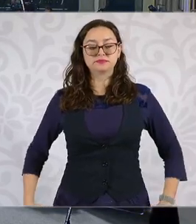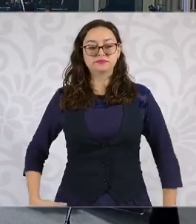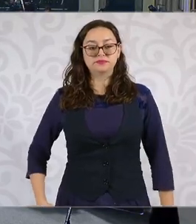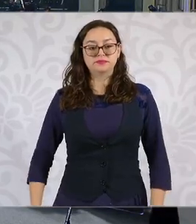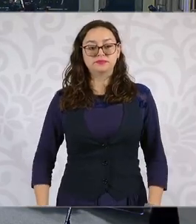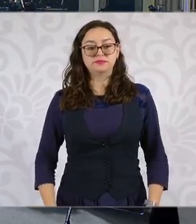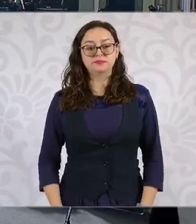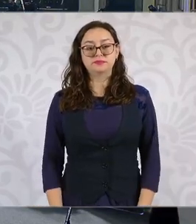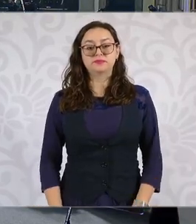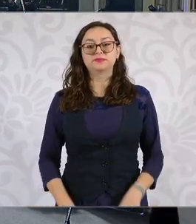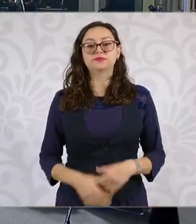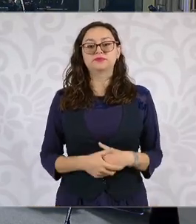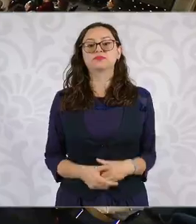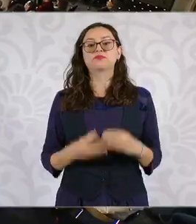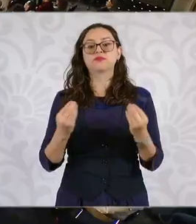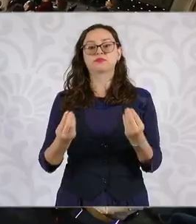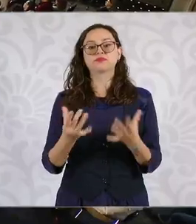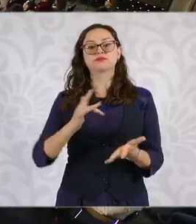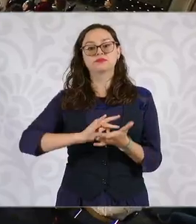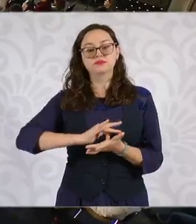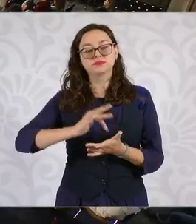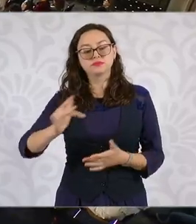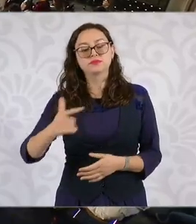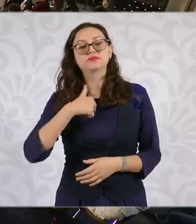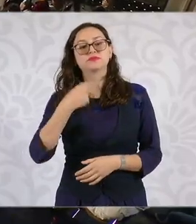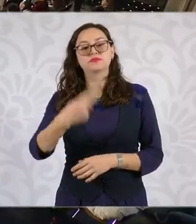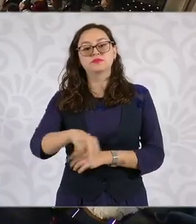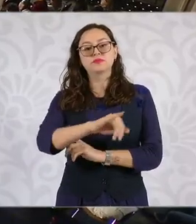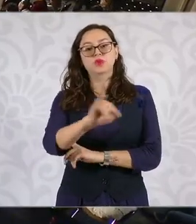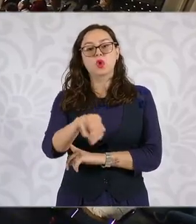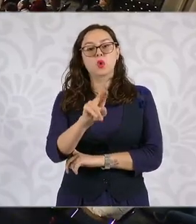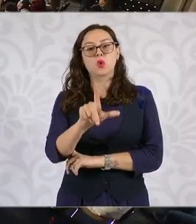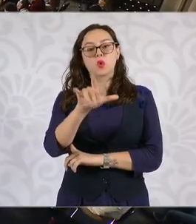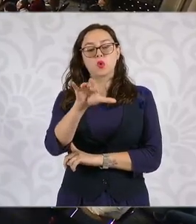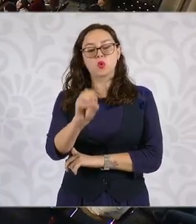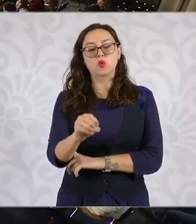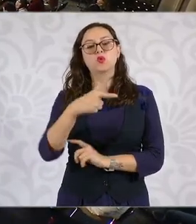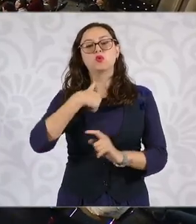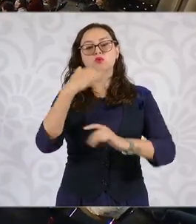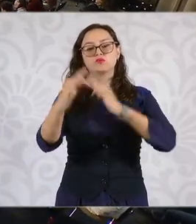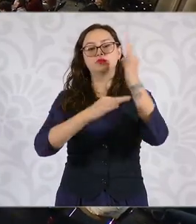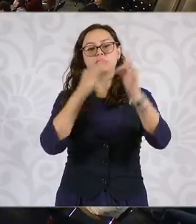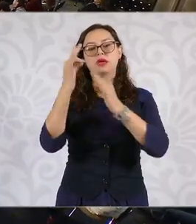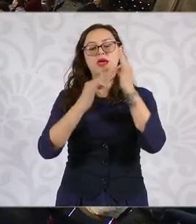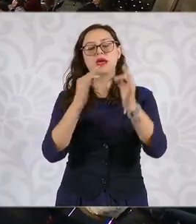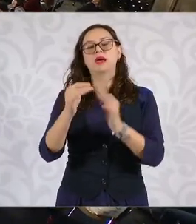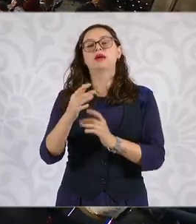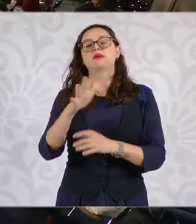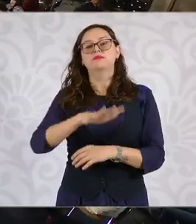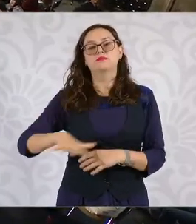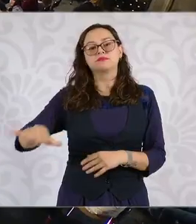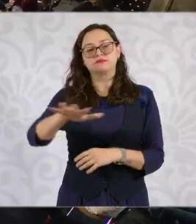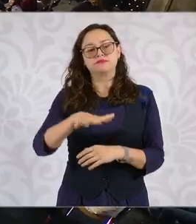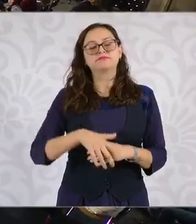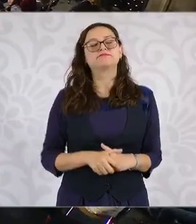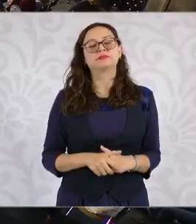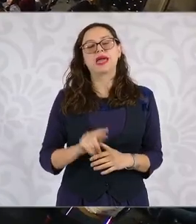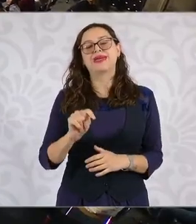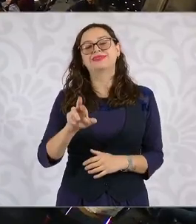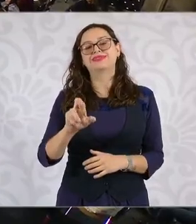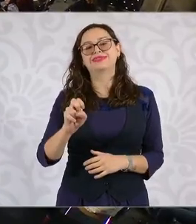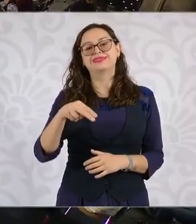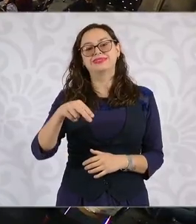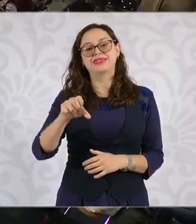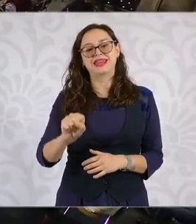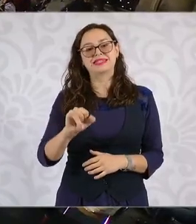Muchas gracias, presidenta. Julio Omar Gómez de Sin Puntos Ni Comas y la Agencia de Medios Digitales del Pacífico. Muy amable, aunque ya dijo que no